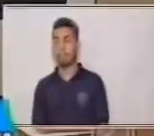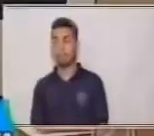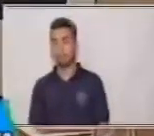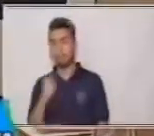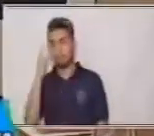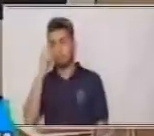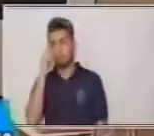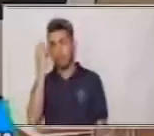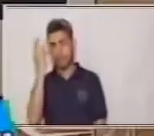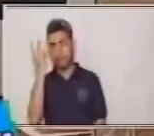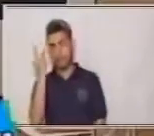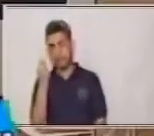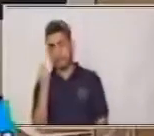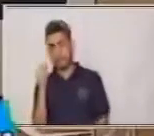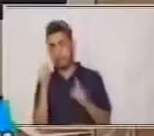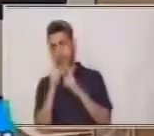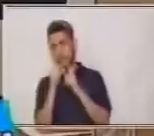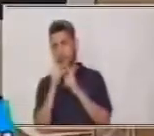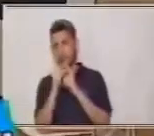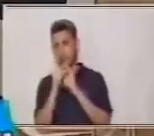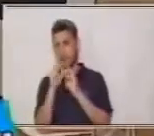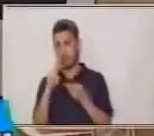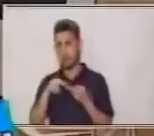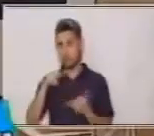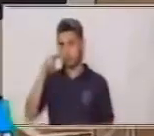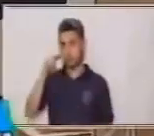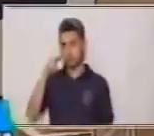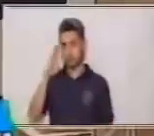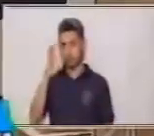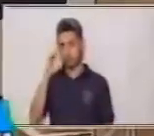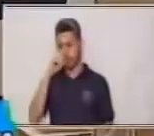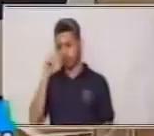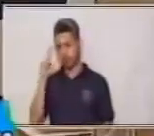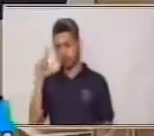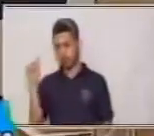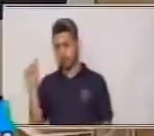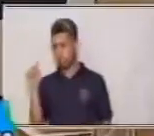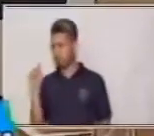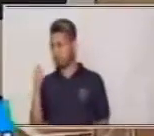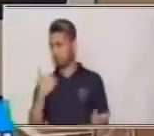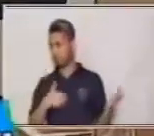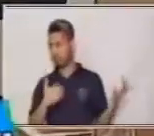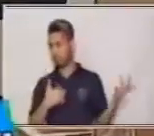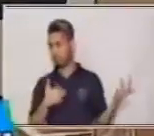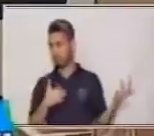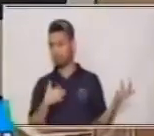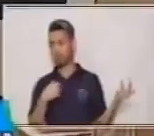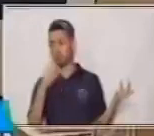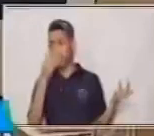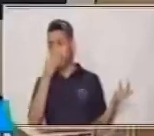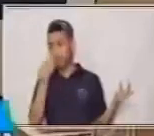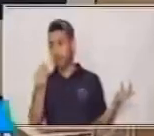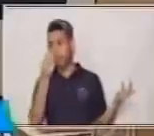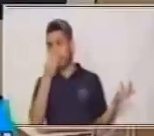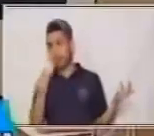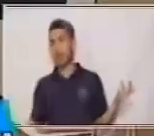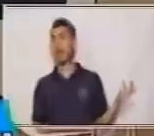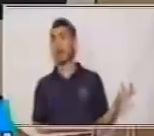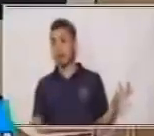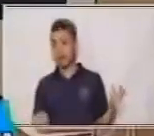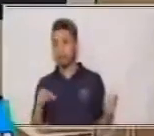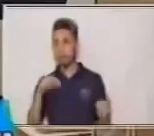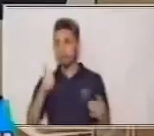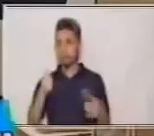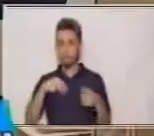no recuerdo. ¿Botella? ¿Botella? ¿Guitarra? ¿Pañuelo? Muy bien, pañuelo.